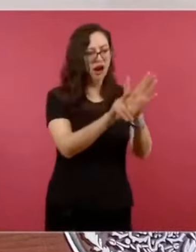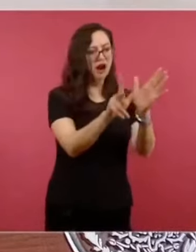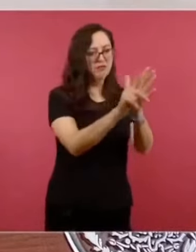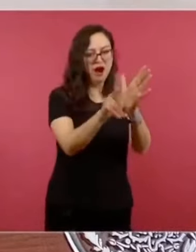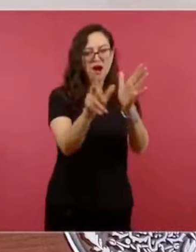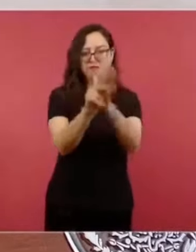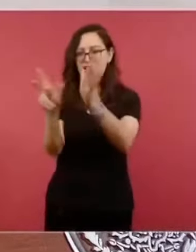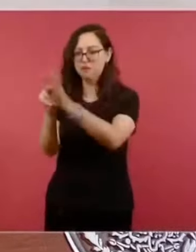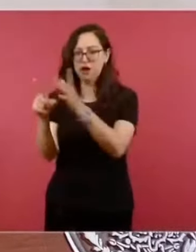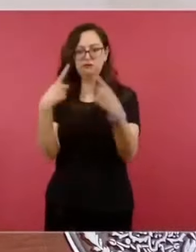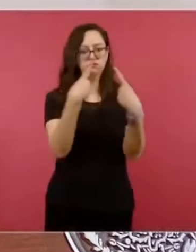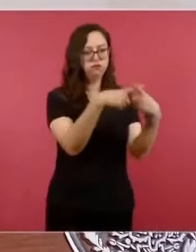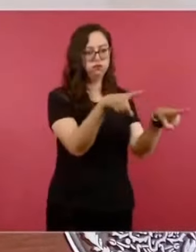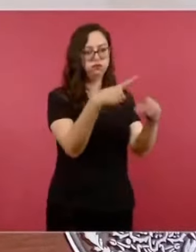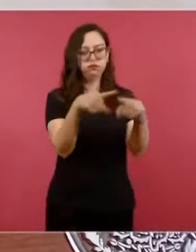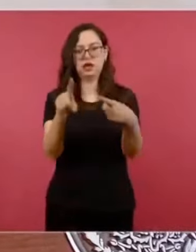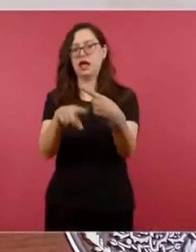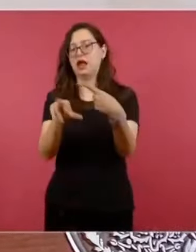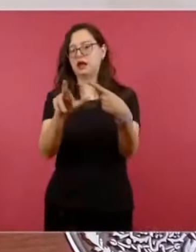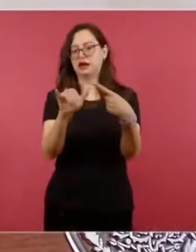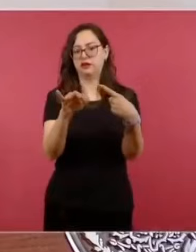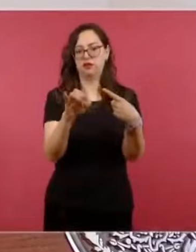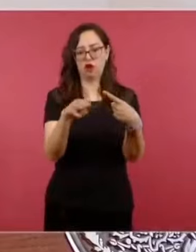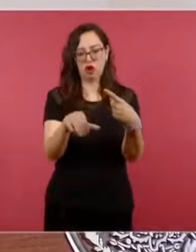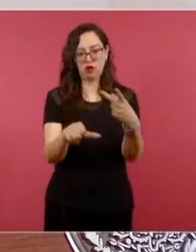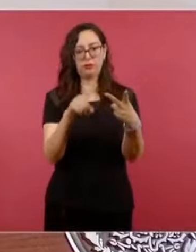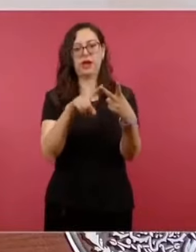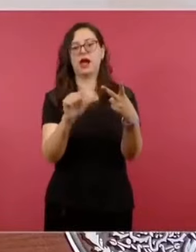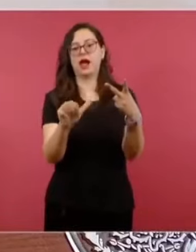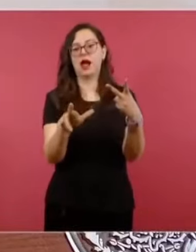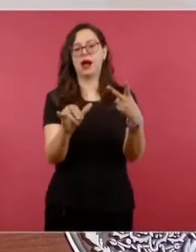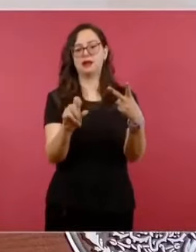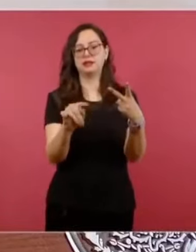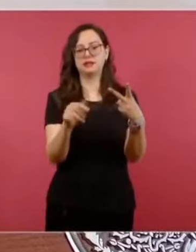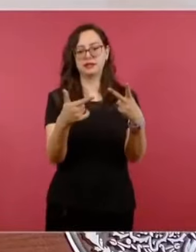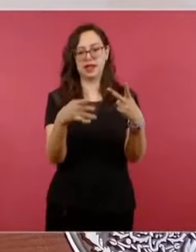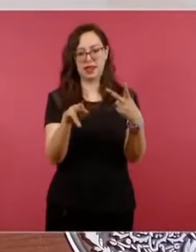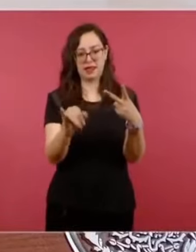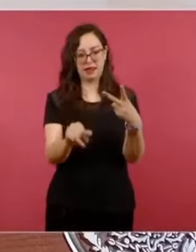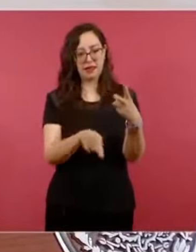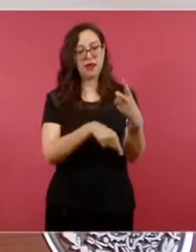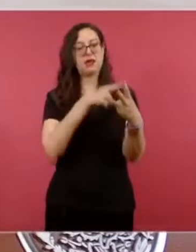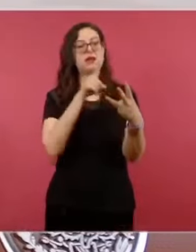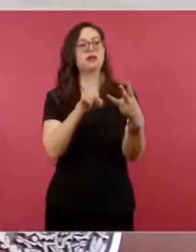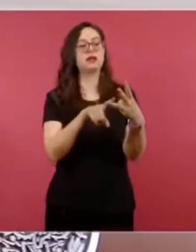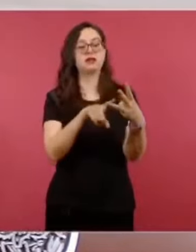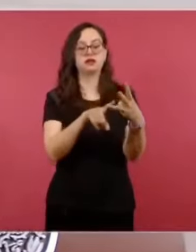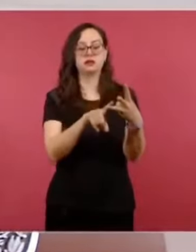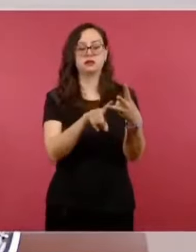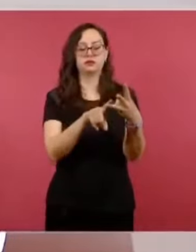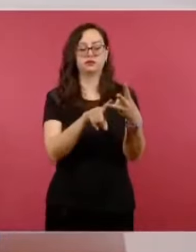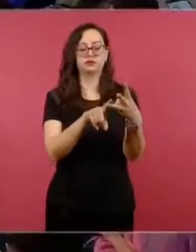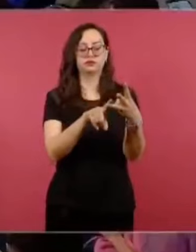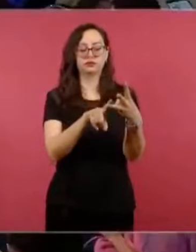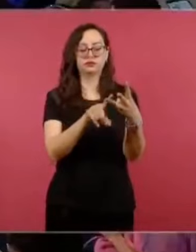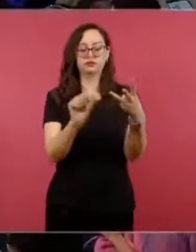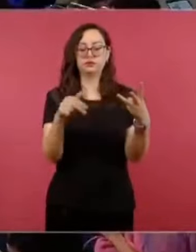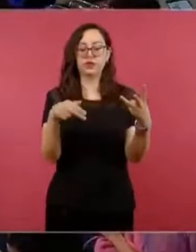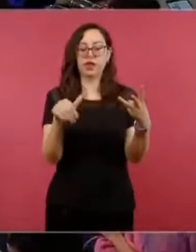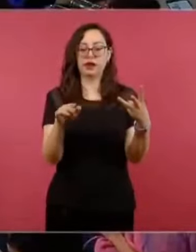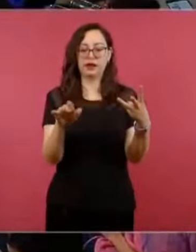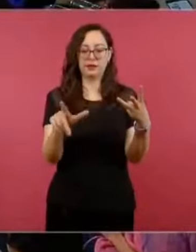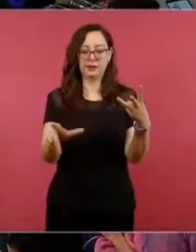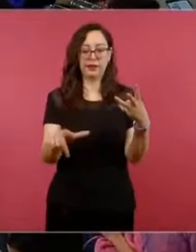Aristegui, la señora Anabel